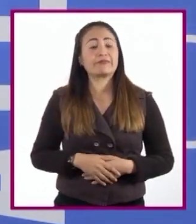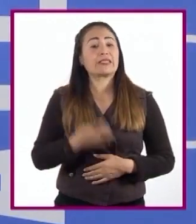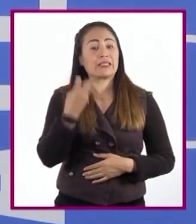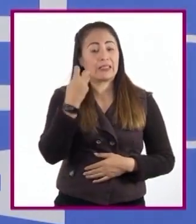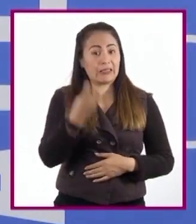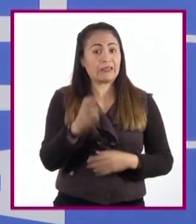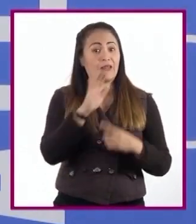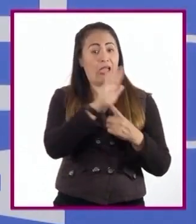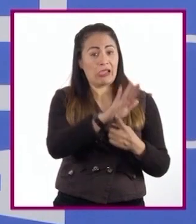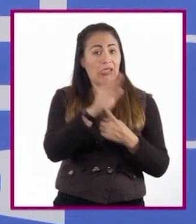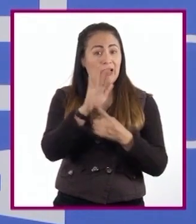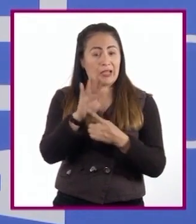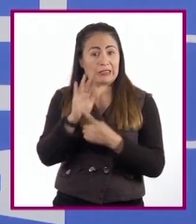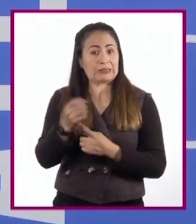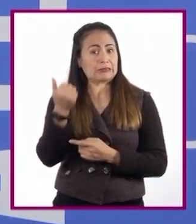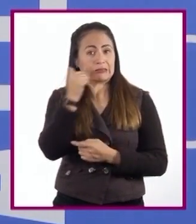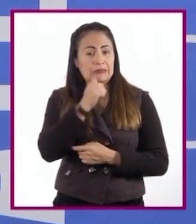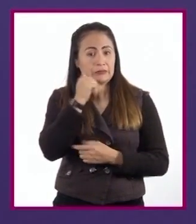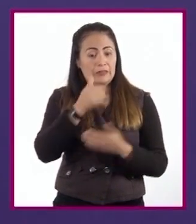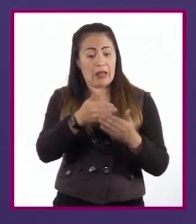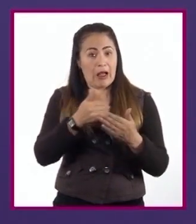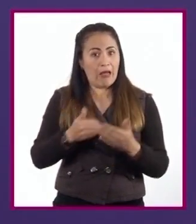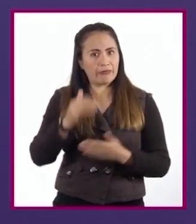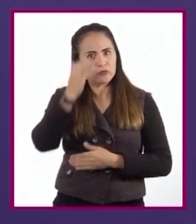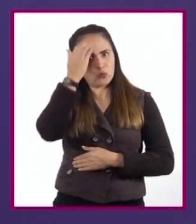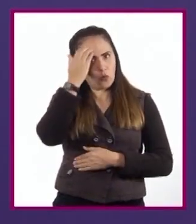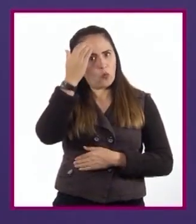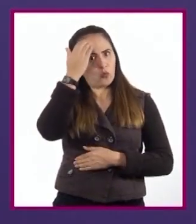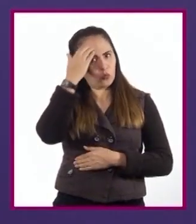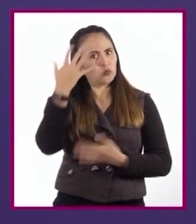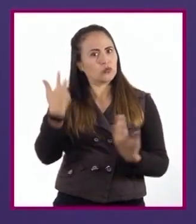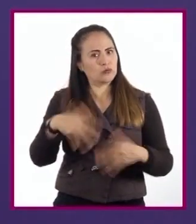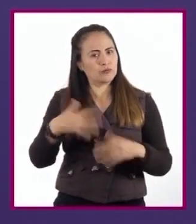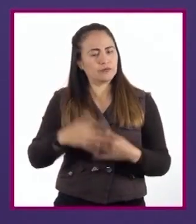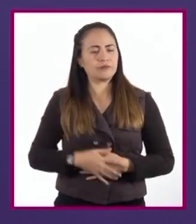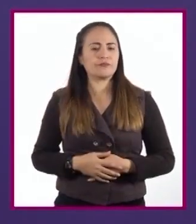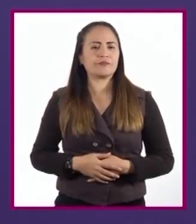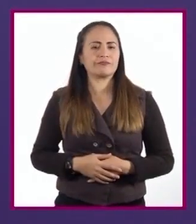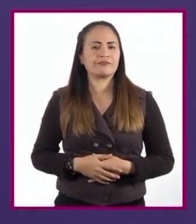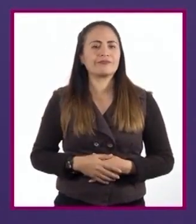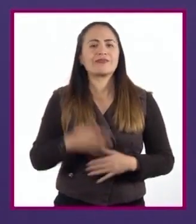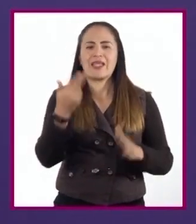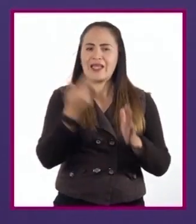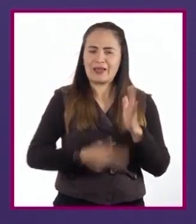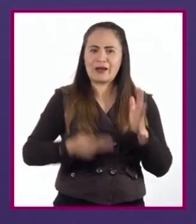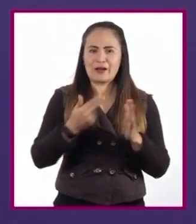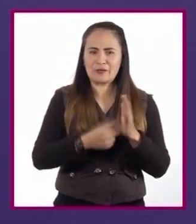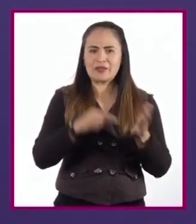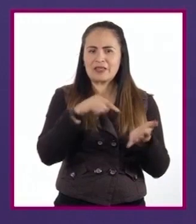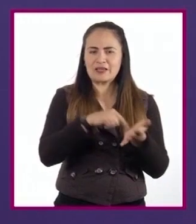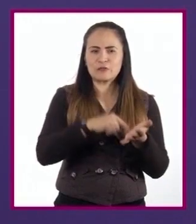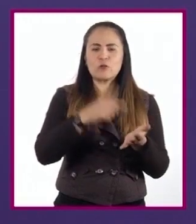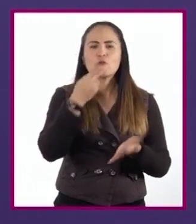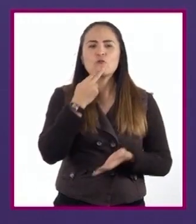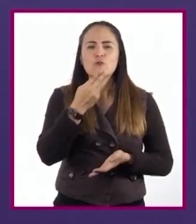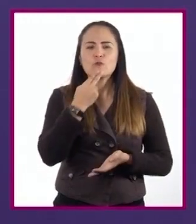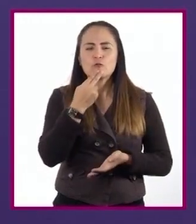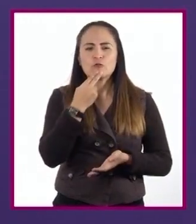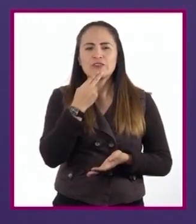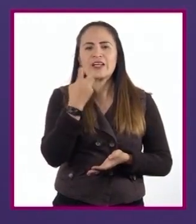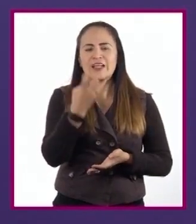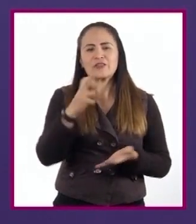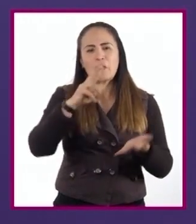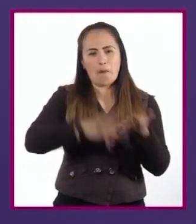labor que requiere de conocimiento. Dominar este tipo de herramientas nos ayuda a que nuestro argumento sea